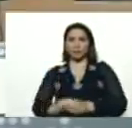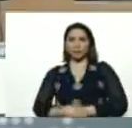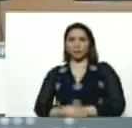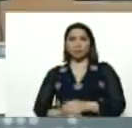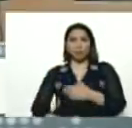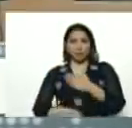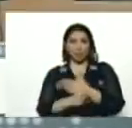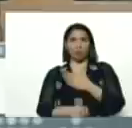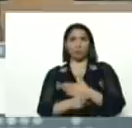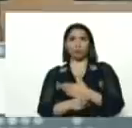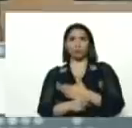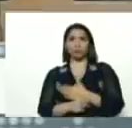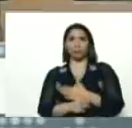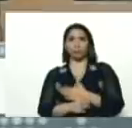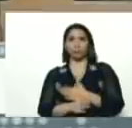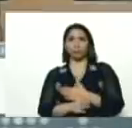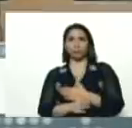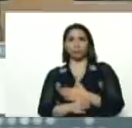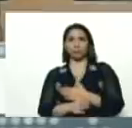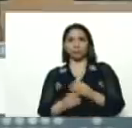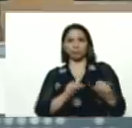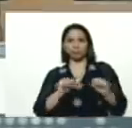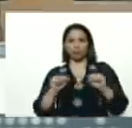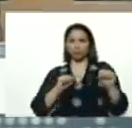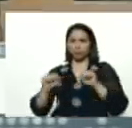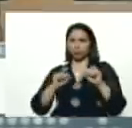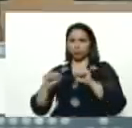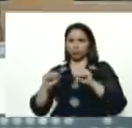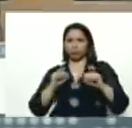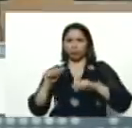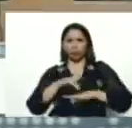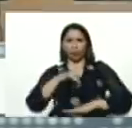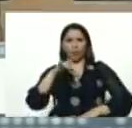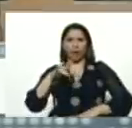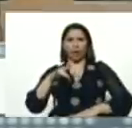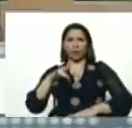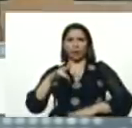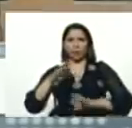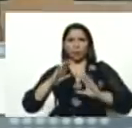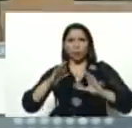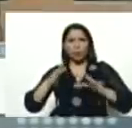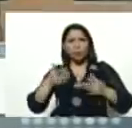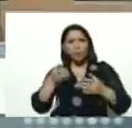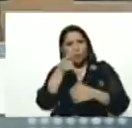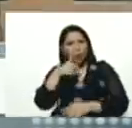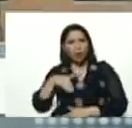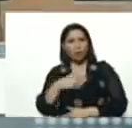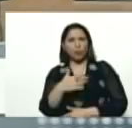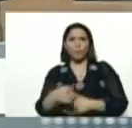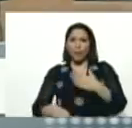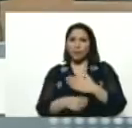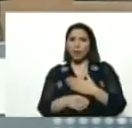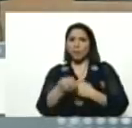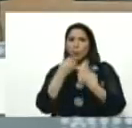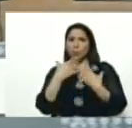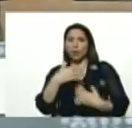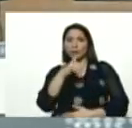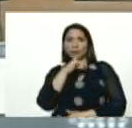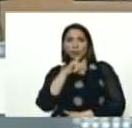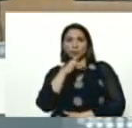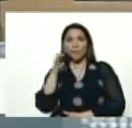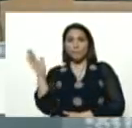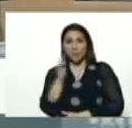vayamos, vayamos, a mover la fibra del pueblo, vayamos con la buena noticia, vienen las elecciones,